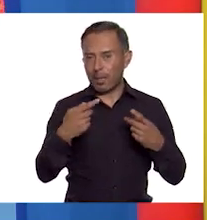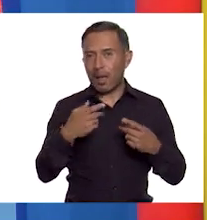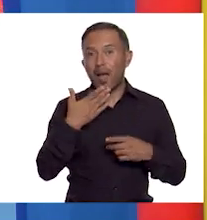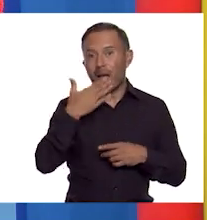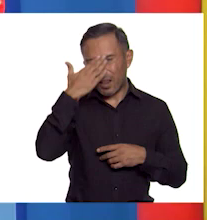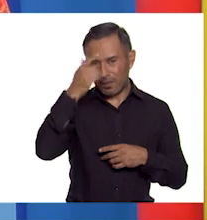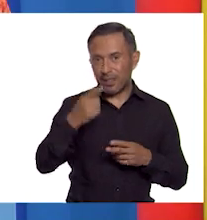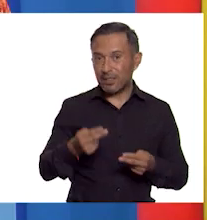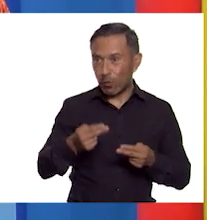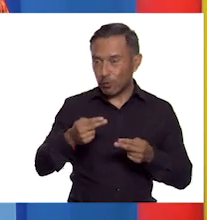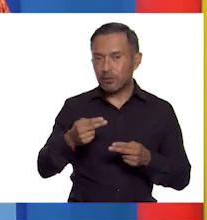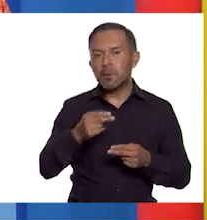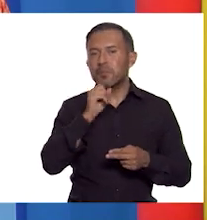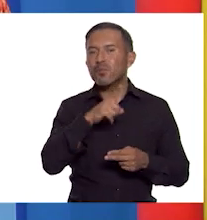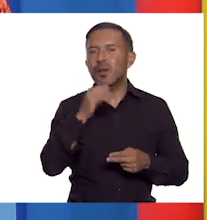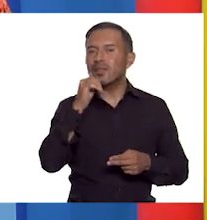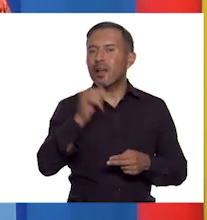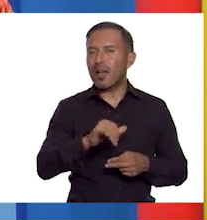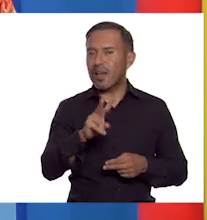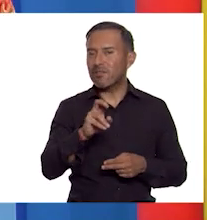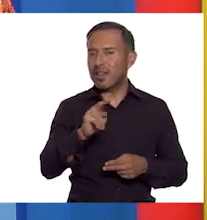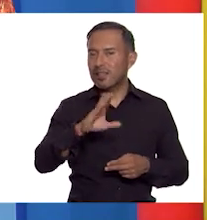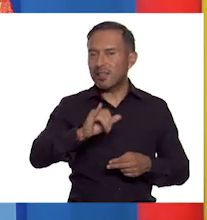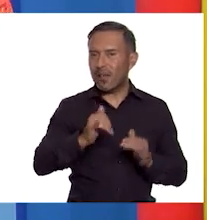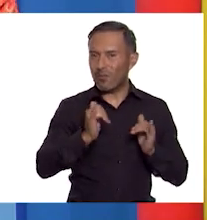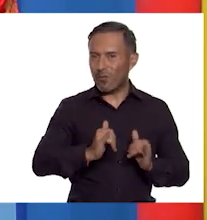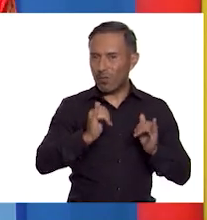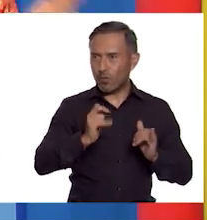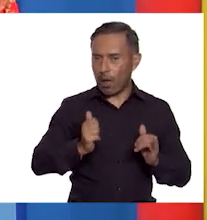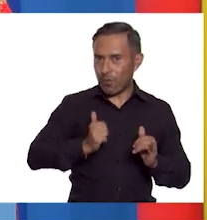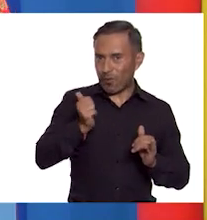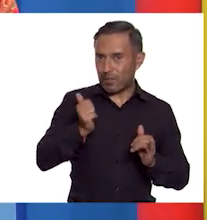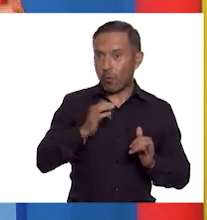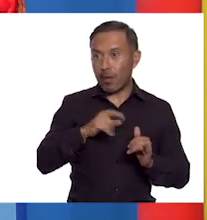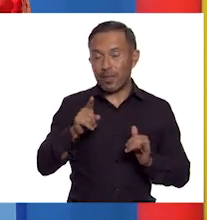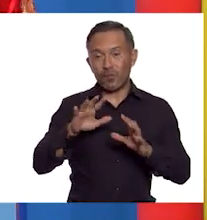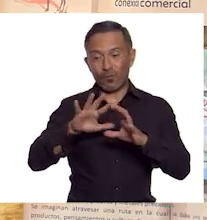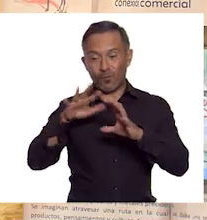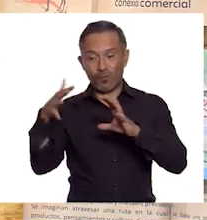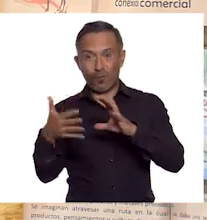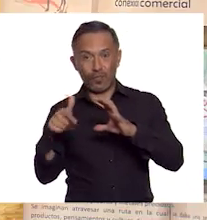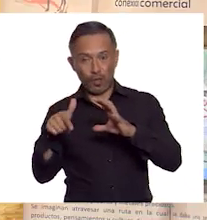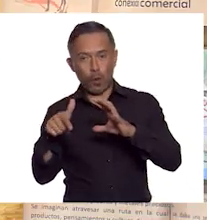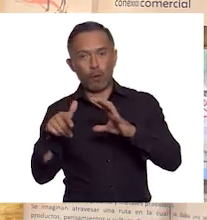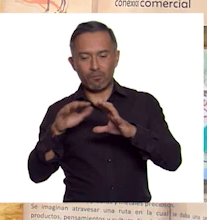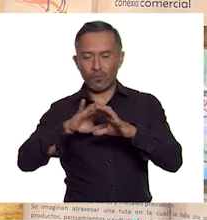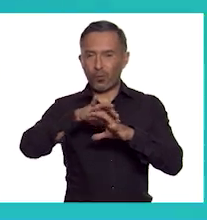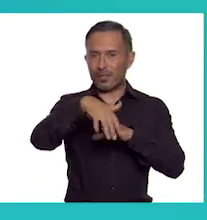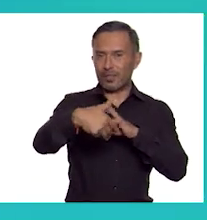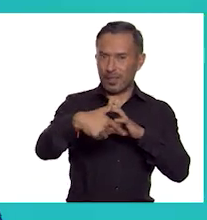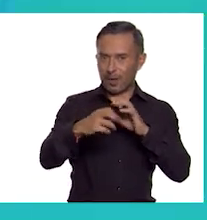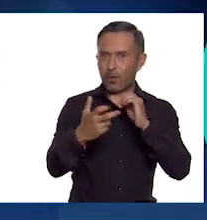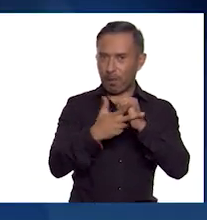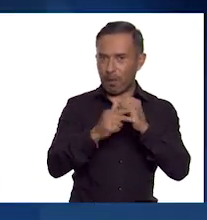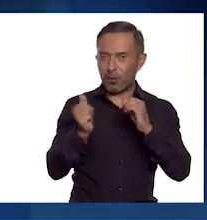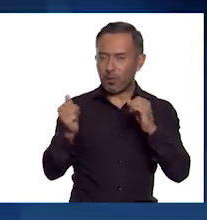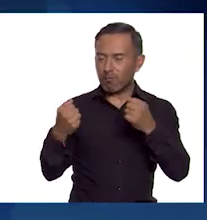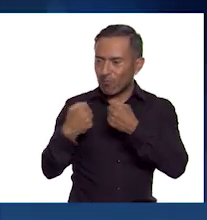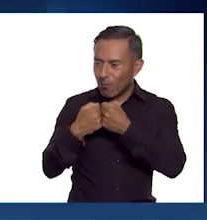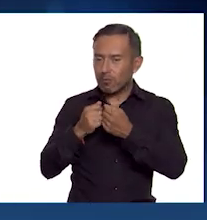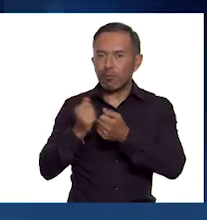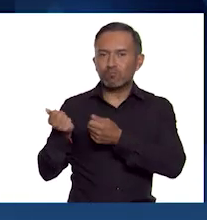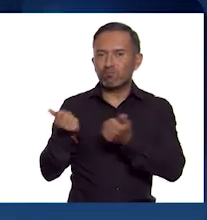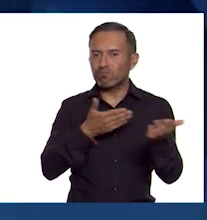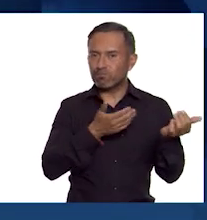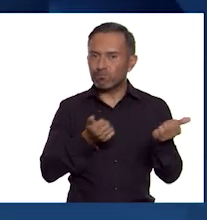árabes y venecianos, quienes eran el puente entre oriente y occidente. En pantalla podrán observar cómo quedó el